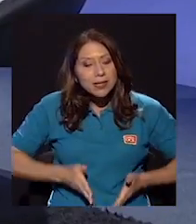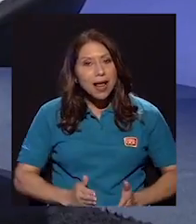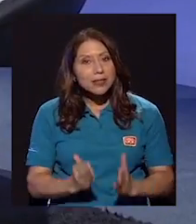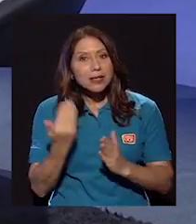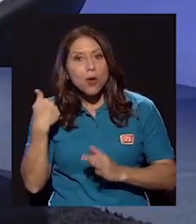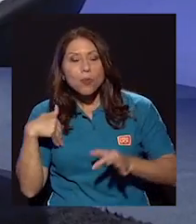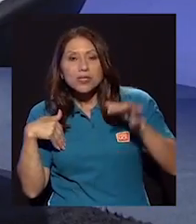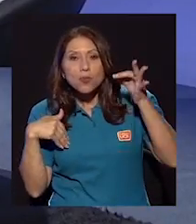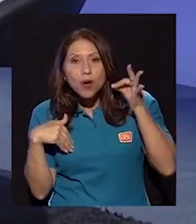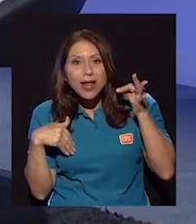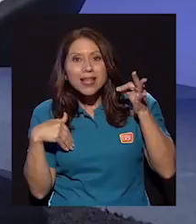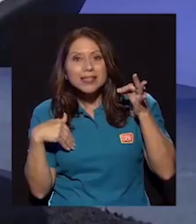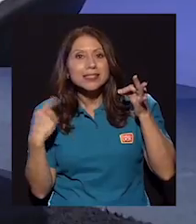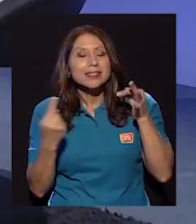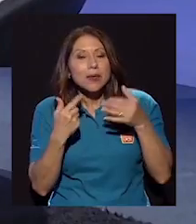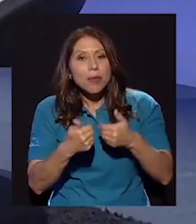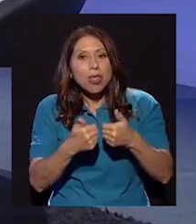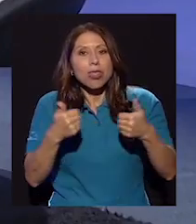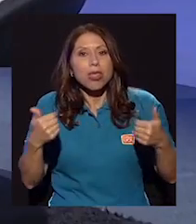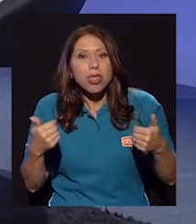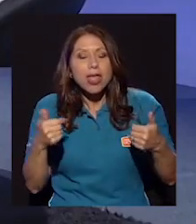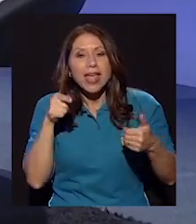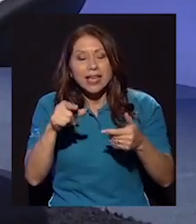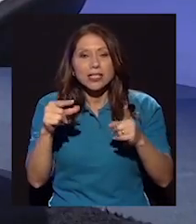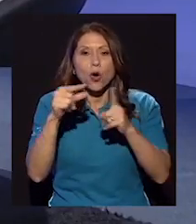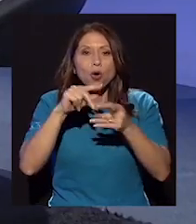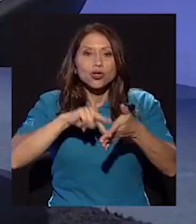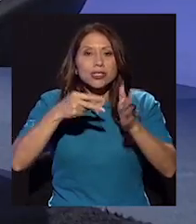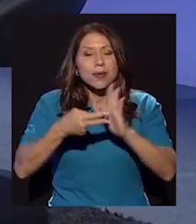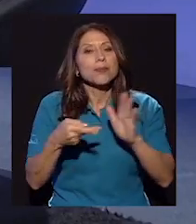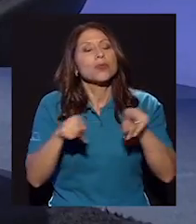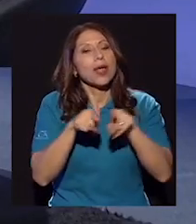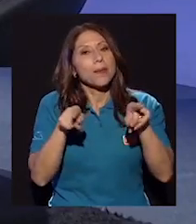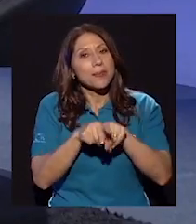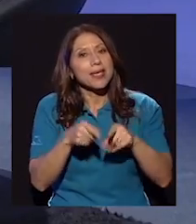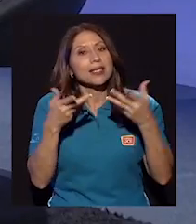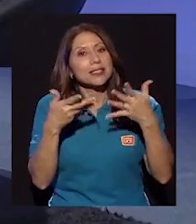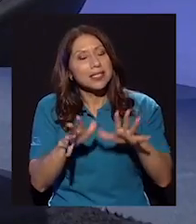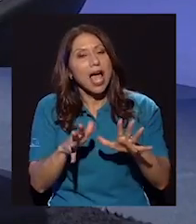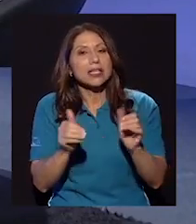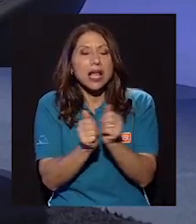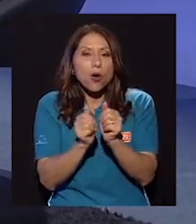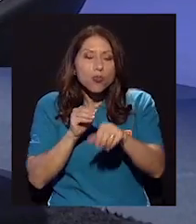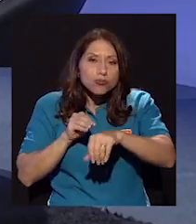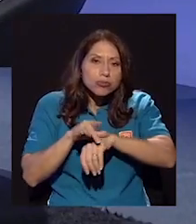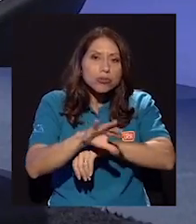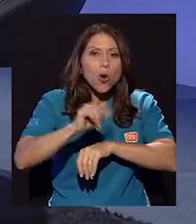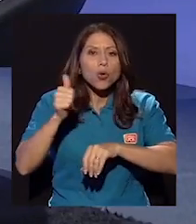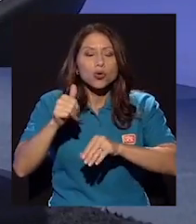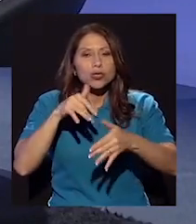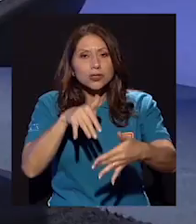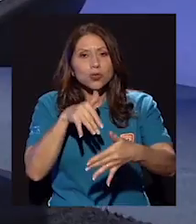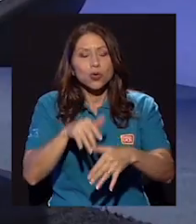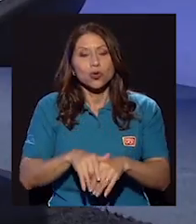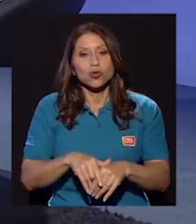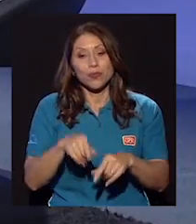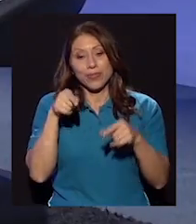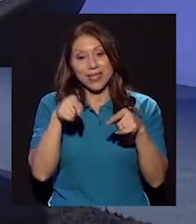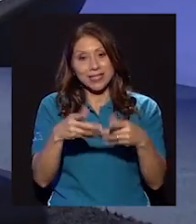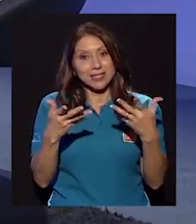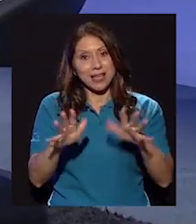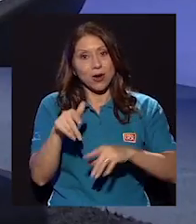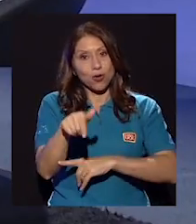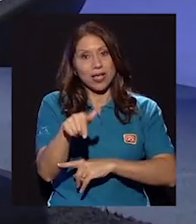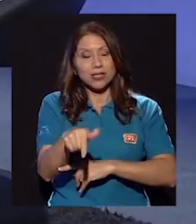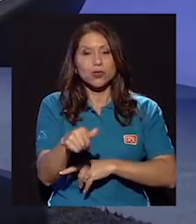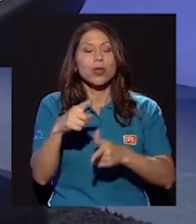biológico, que sería cuando nacemos hombres y mujeres, por mucho que ese concepto también está muy contestado desde otro tipo de estudios, y luego